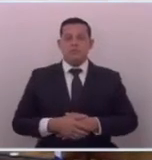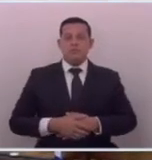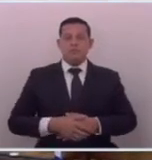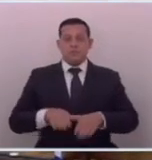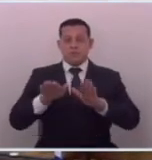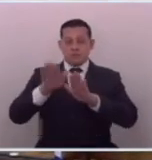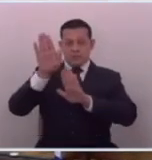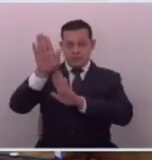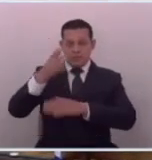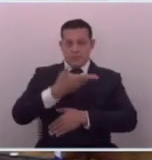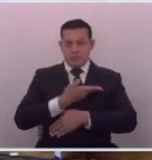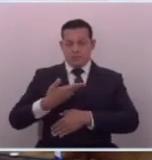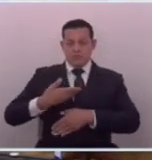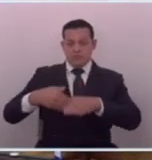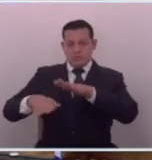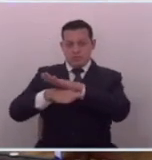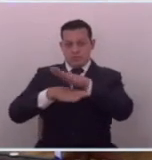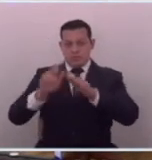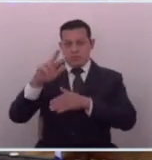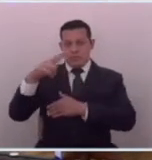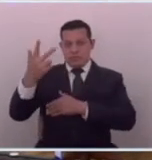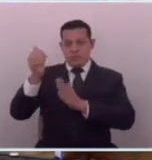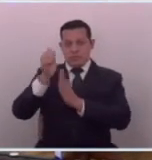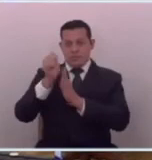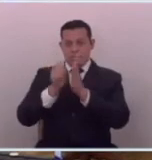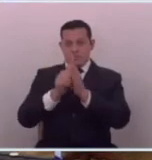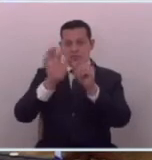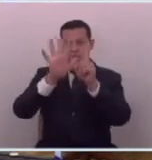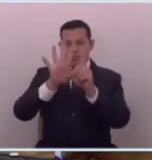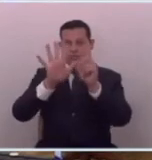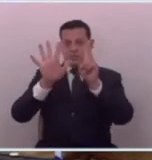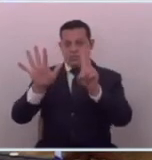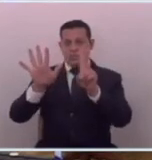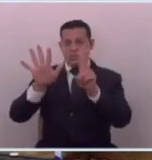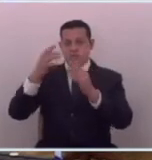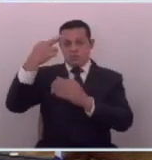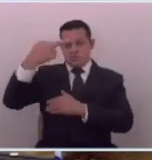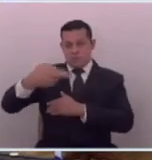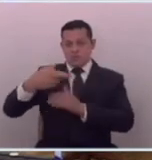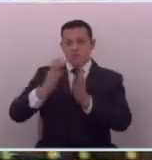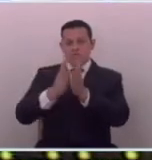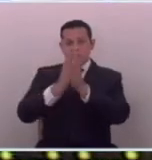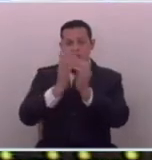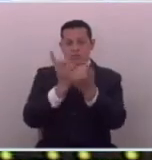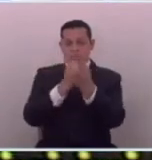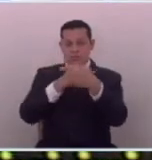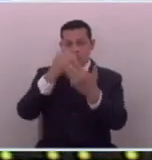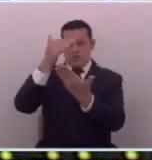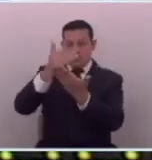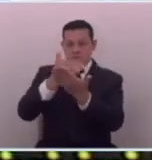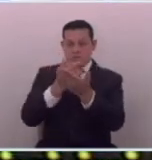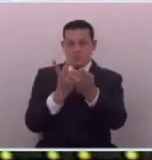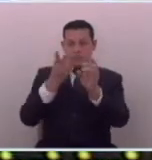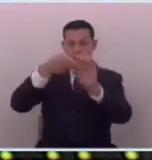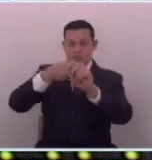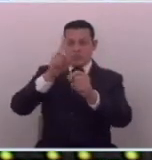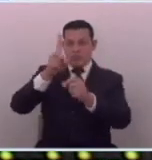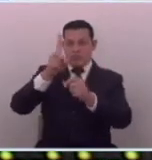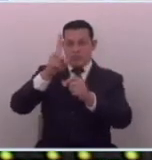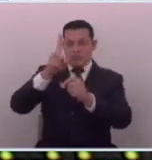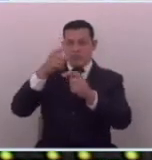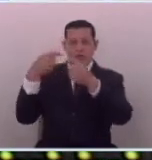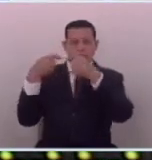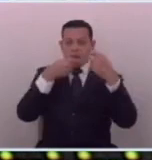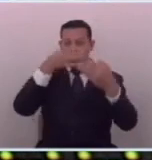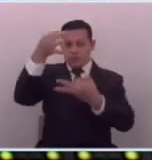Gracias señor presidente. Con base al inciso tercero del artículo 67 del Real, solicito modificación de agenda para incorporar una pieza de